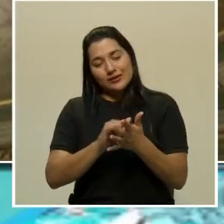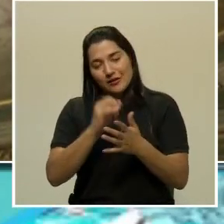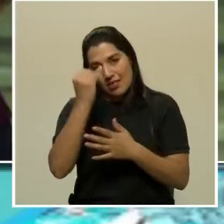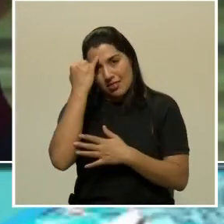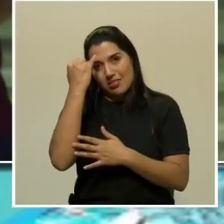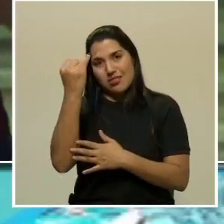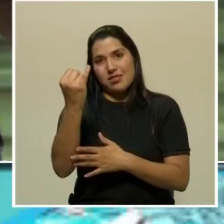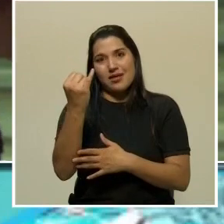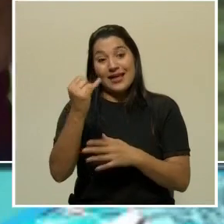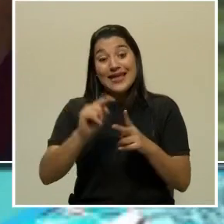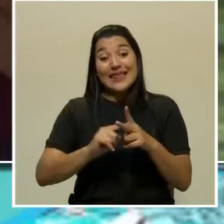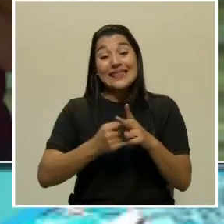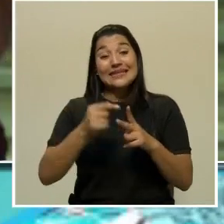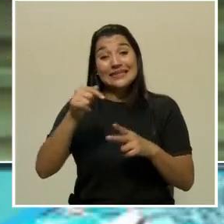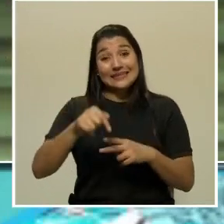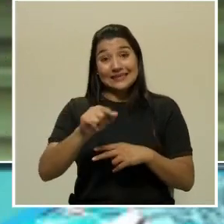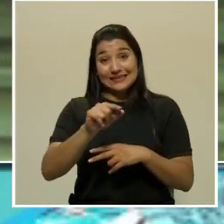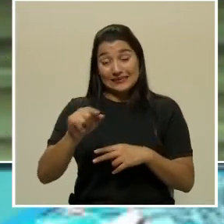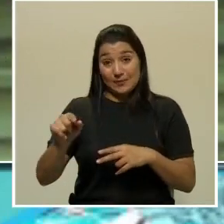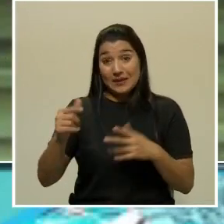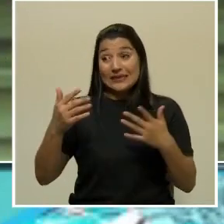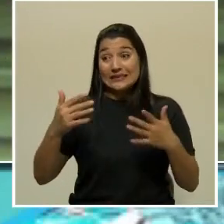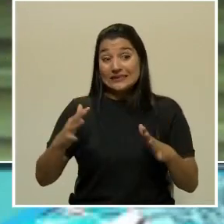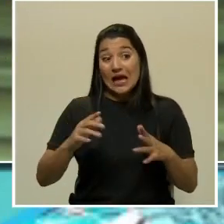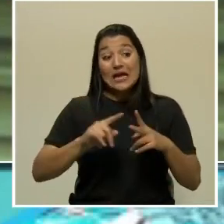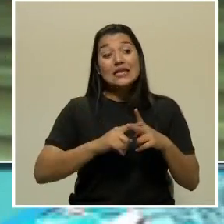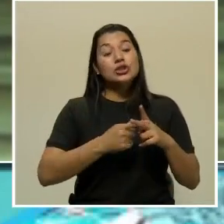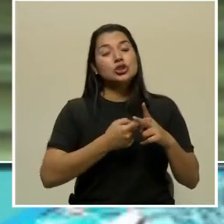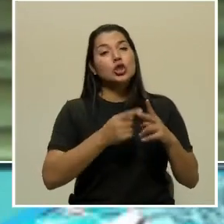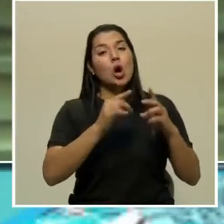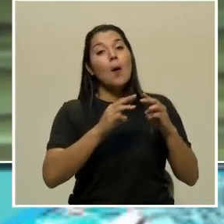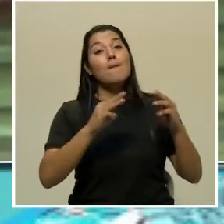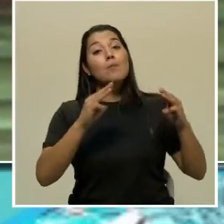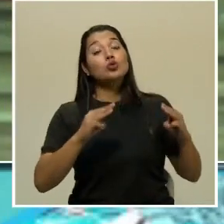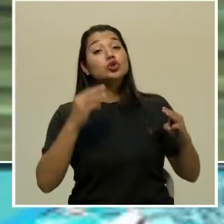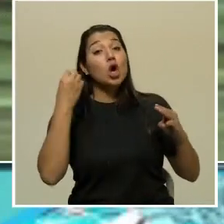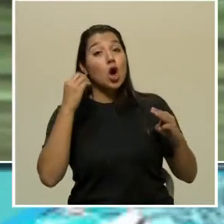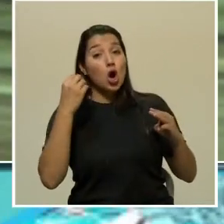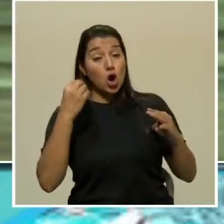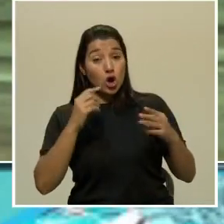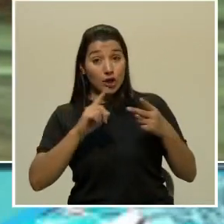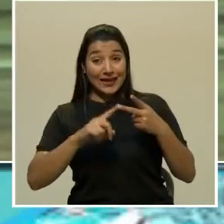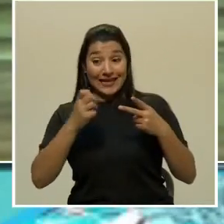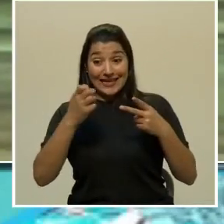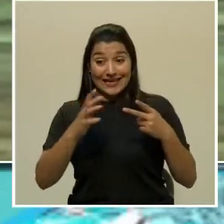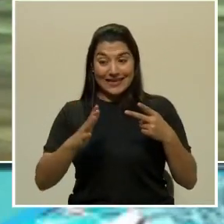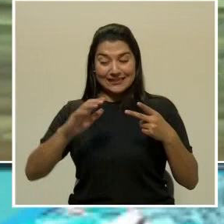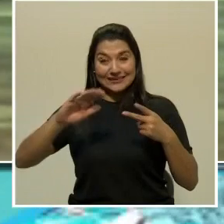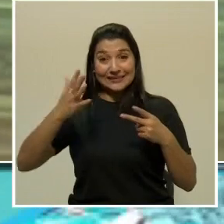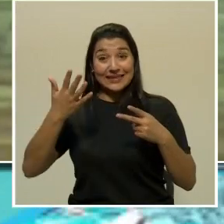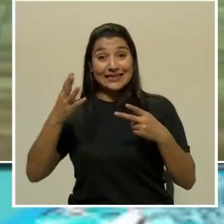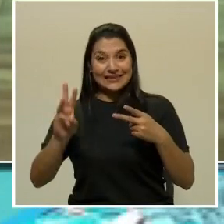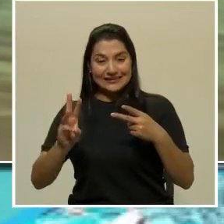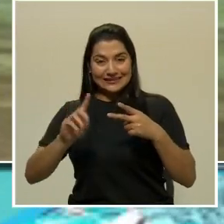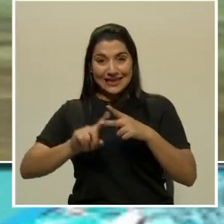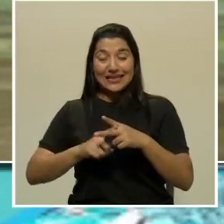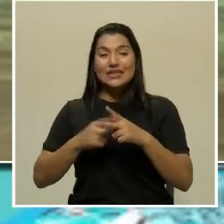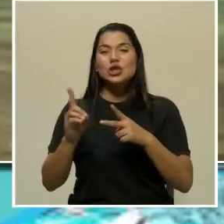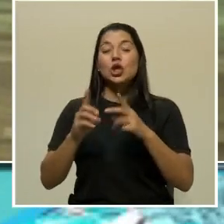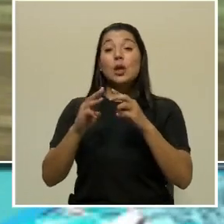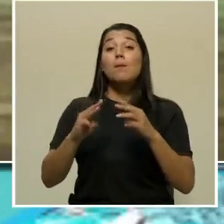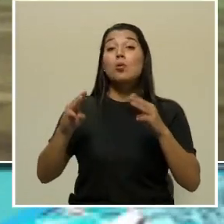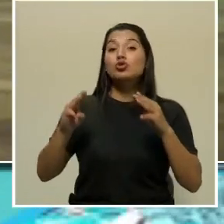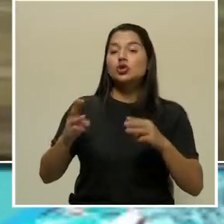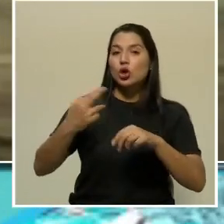de esta semana, inició ya en el Museo del Oro. A partir del 15 y el 16, inician el Museo